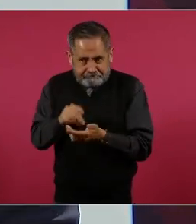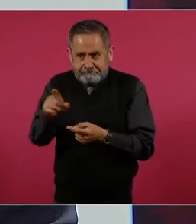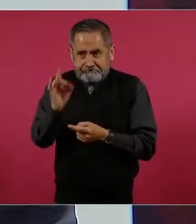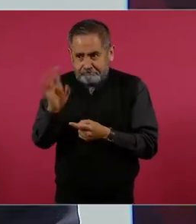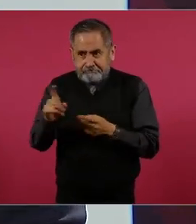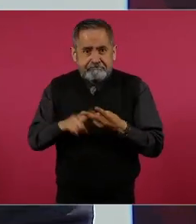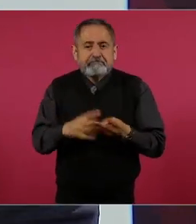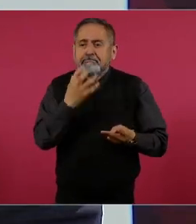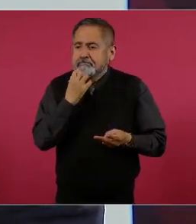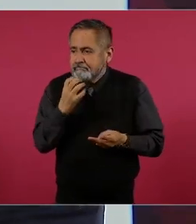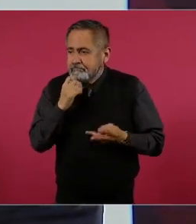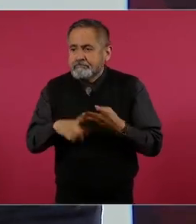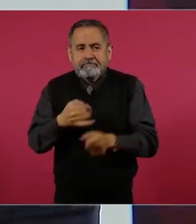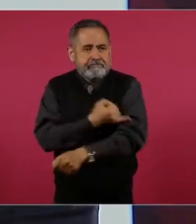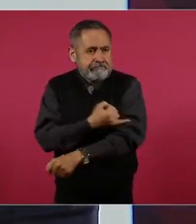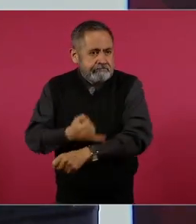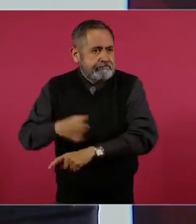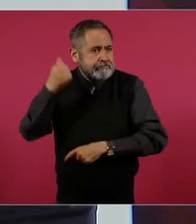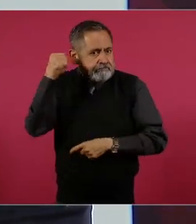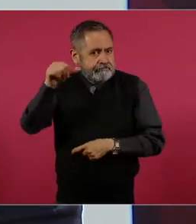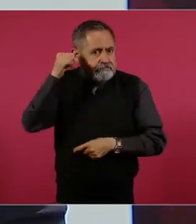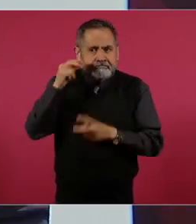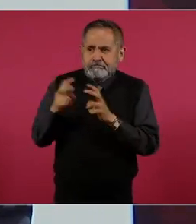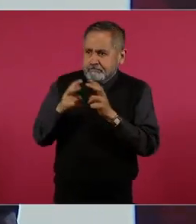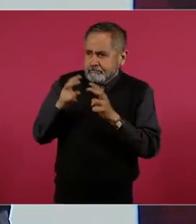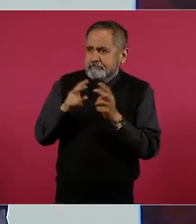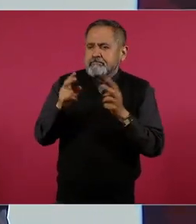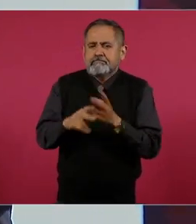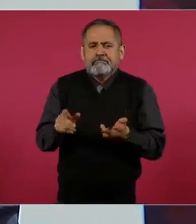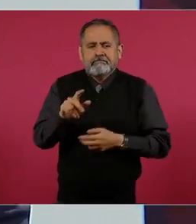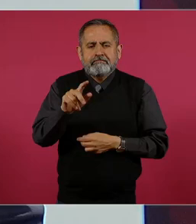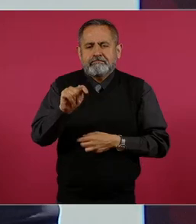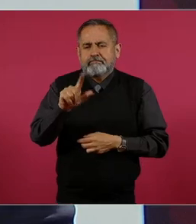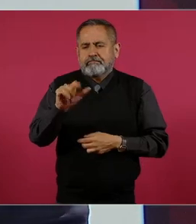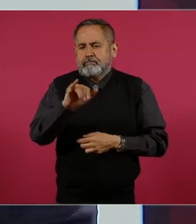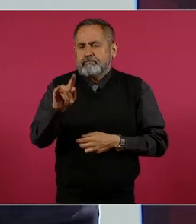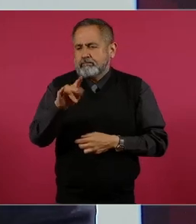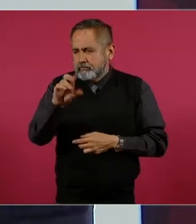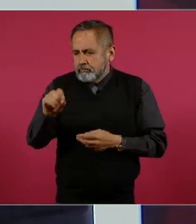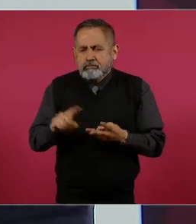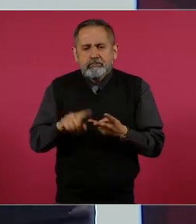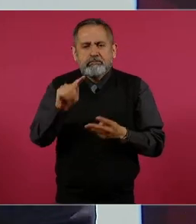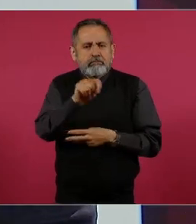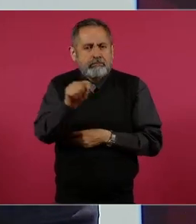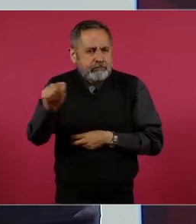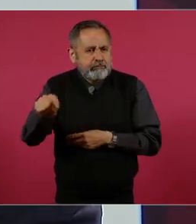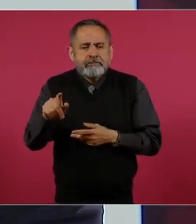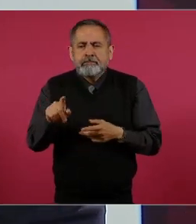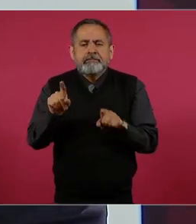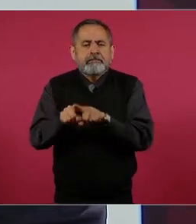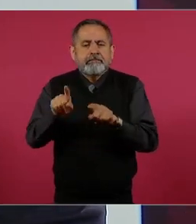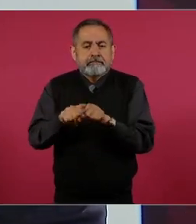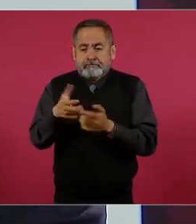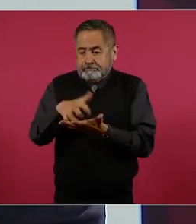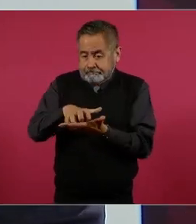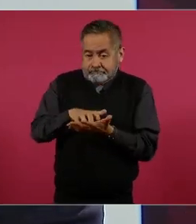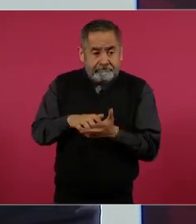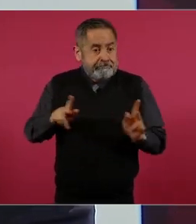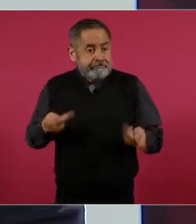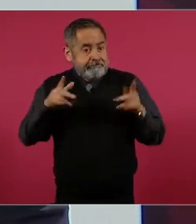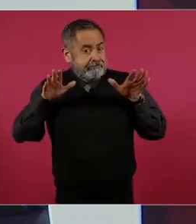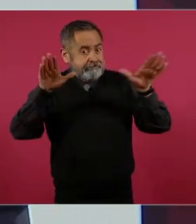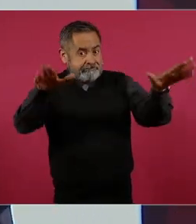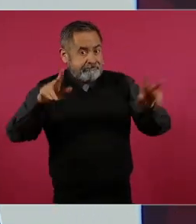el hospital de Tepic, Iztapalapa, Acapulco, Tampico, Tlajomulco, Torreón. Asimismo, con los ahorros de la venta del avión